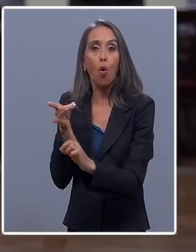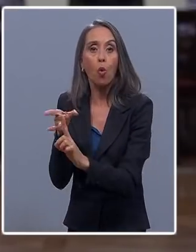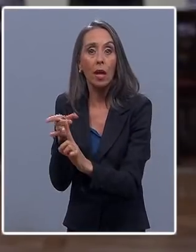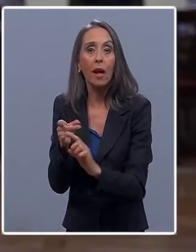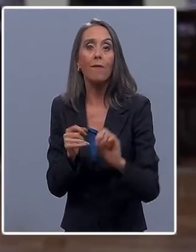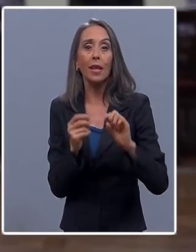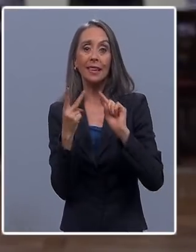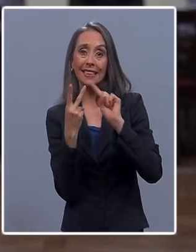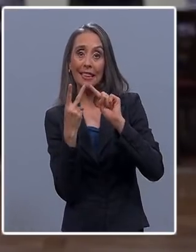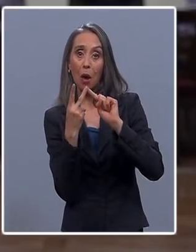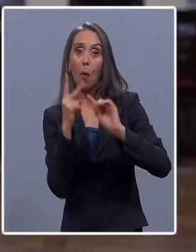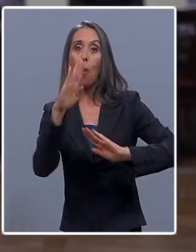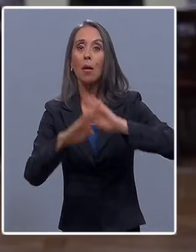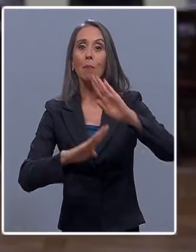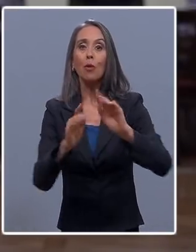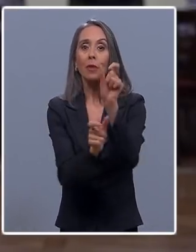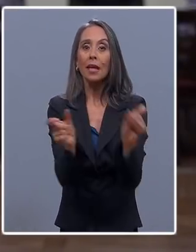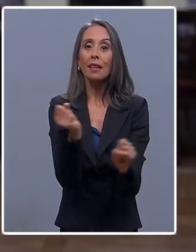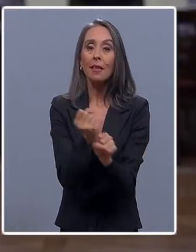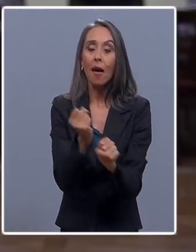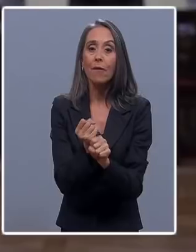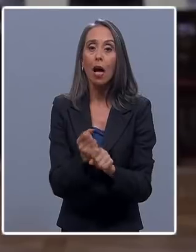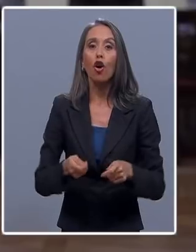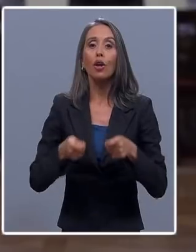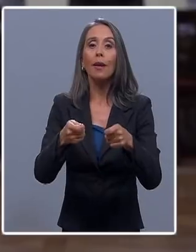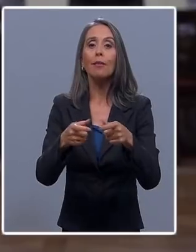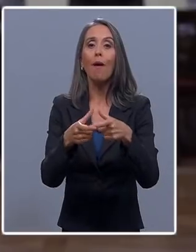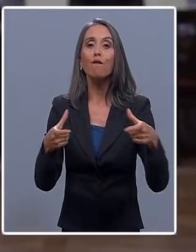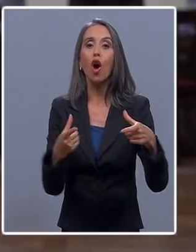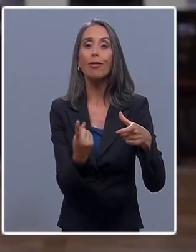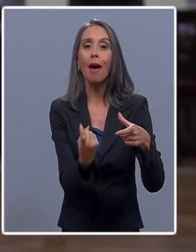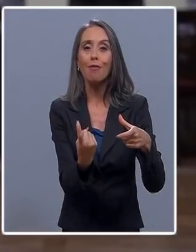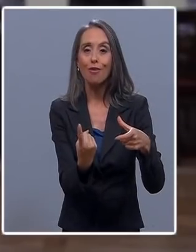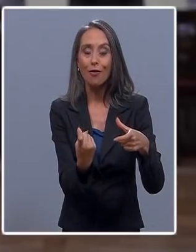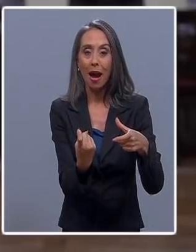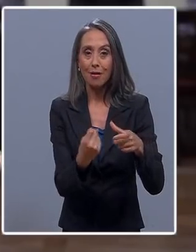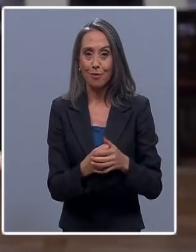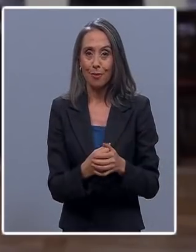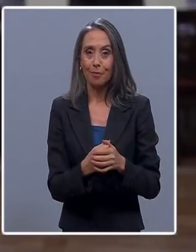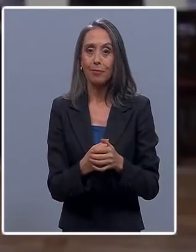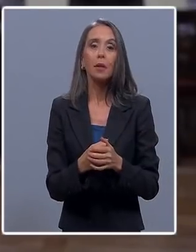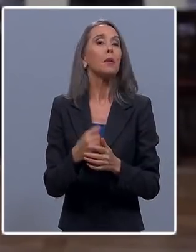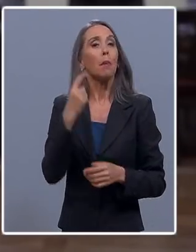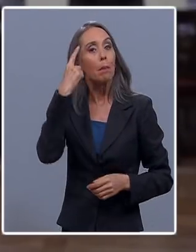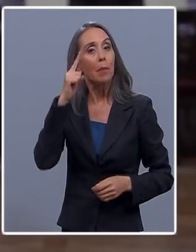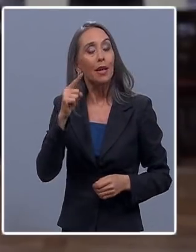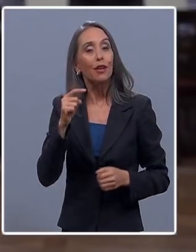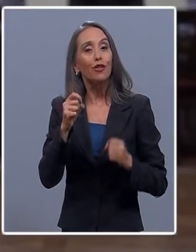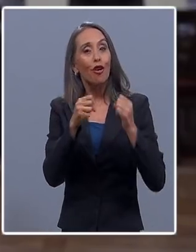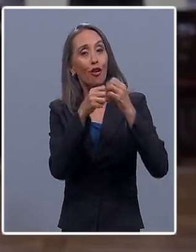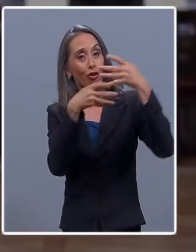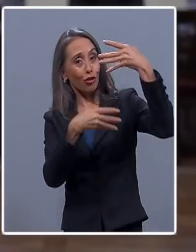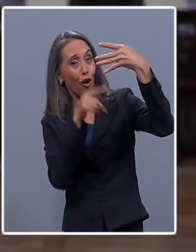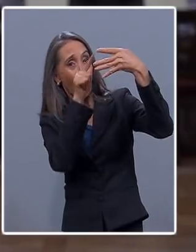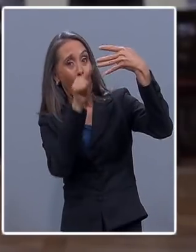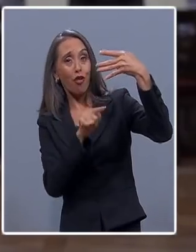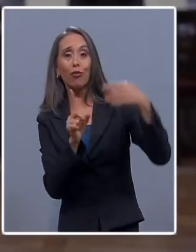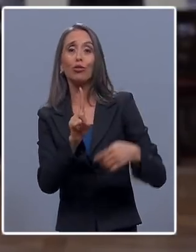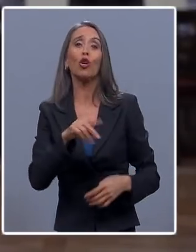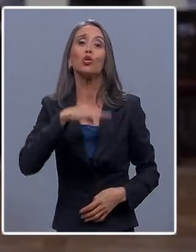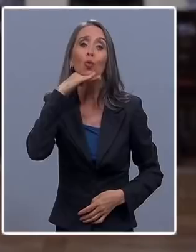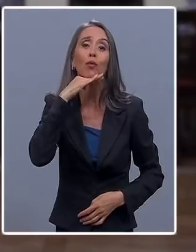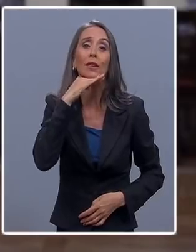para proteger a los trabajadores que emiten boletas de honorario. Sin embargo, nada de esto será suficiente